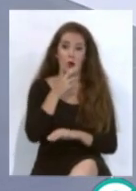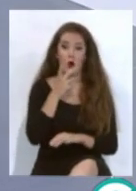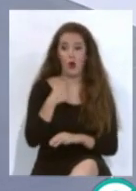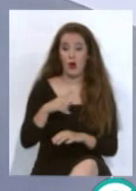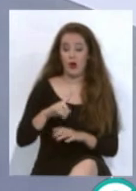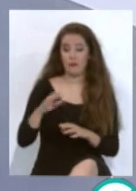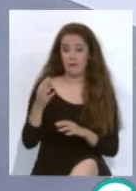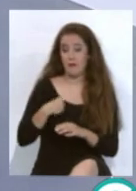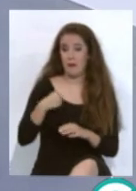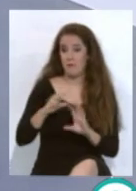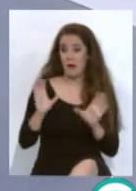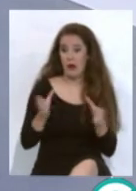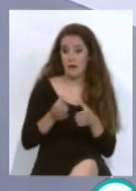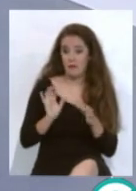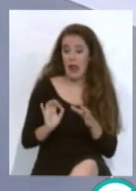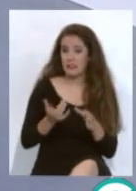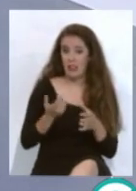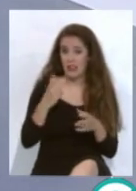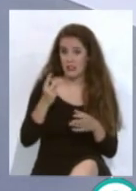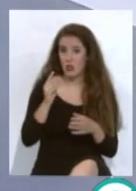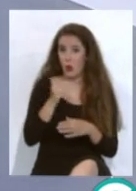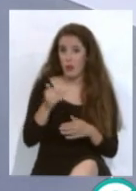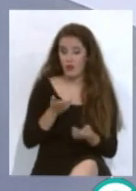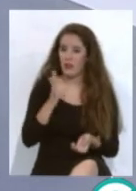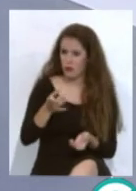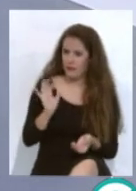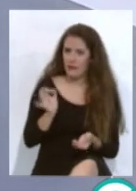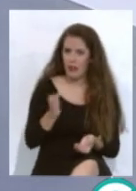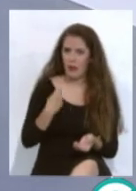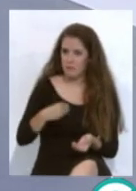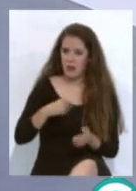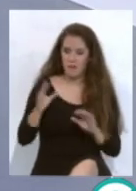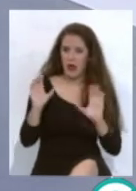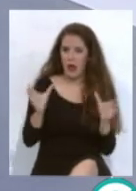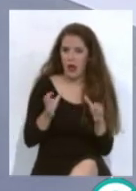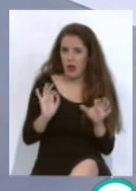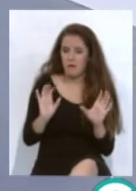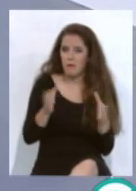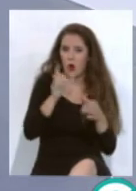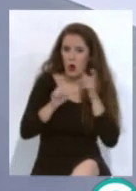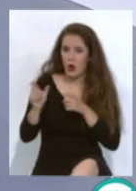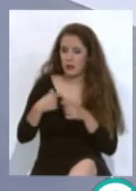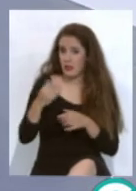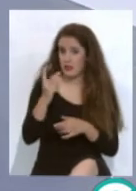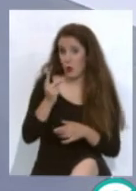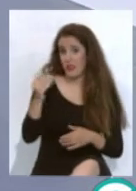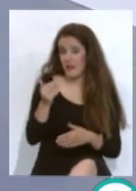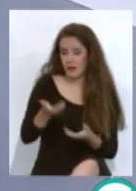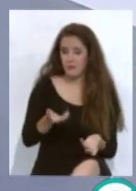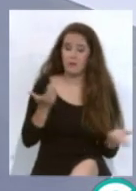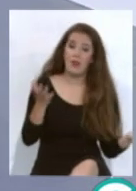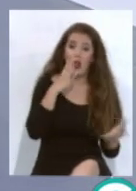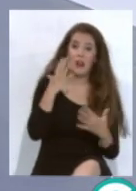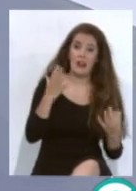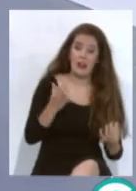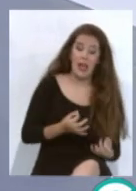misma plantilla de segunda B, eso es verdad, es la misma plantilla de segunda B, lo que pasa que el Real